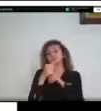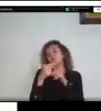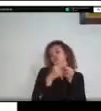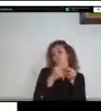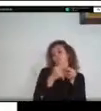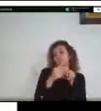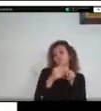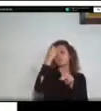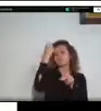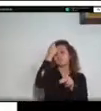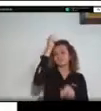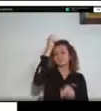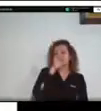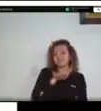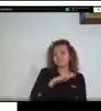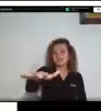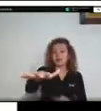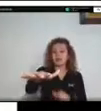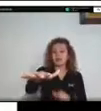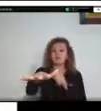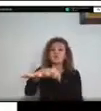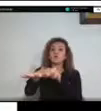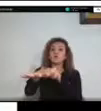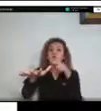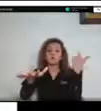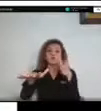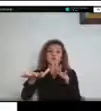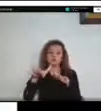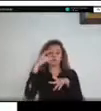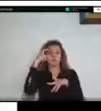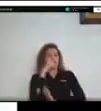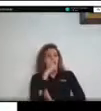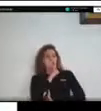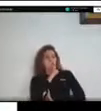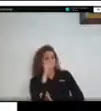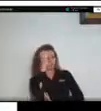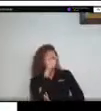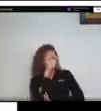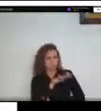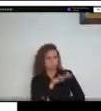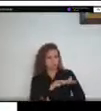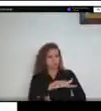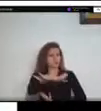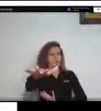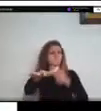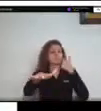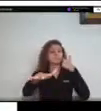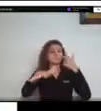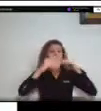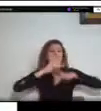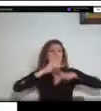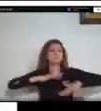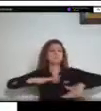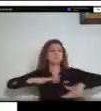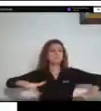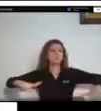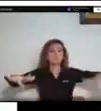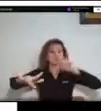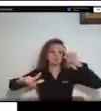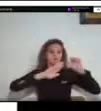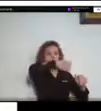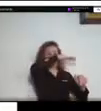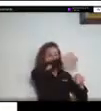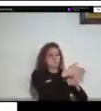somos un área solo de llanos, de llanuras, pero también estamos compuestos por tres subregiones, como son la zona andina,